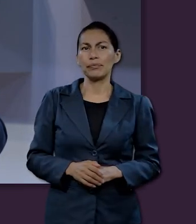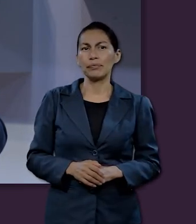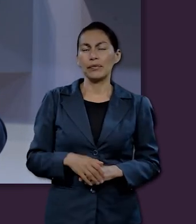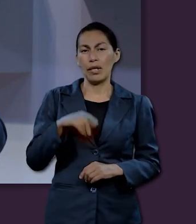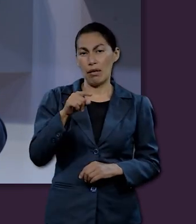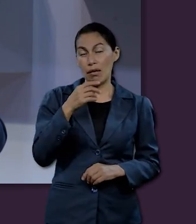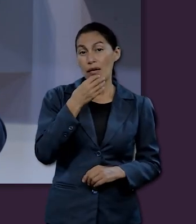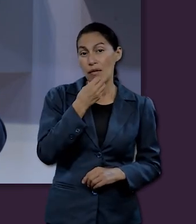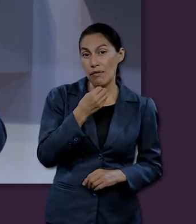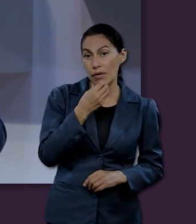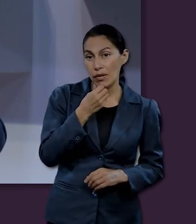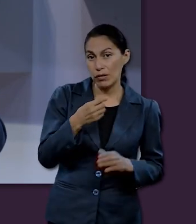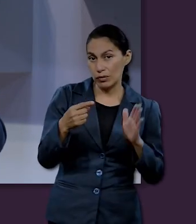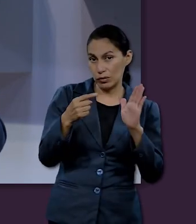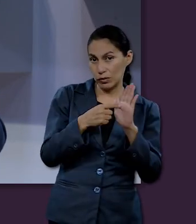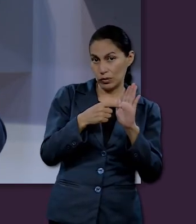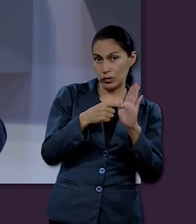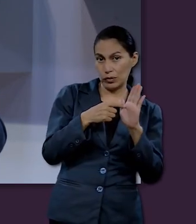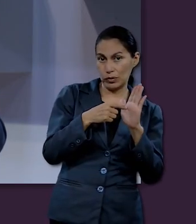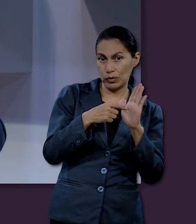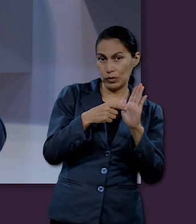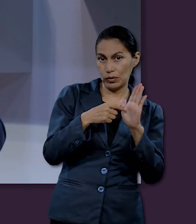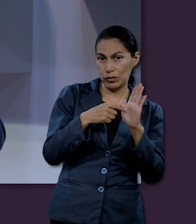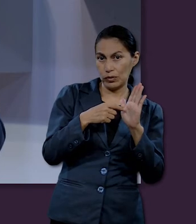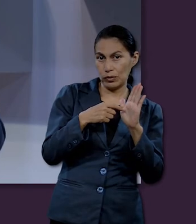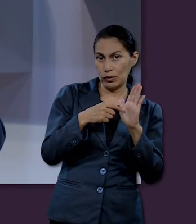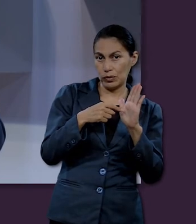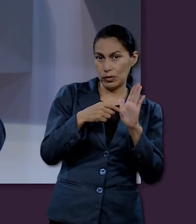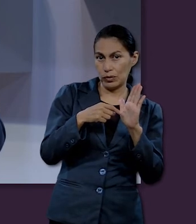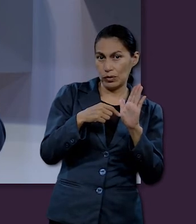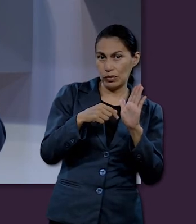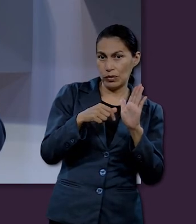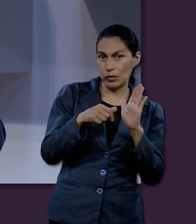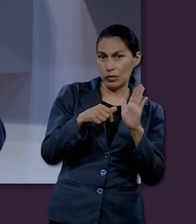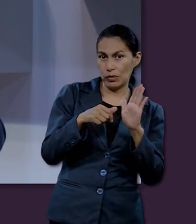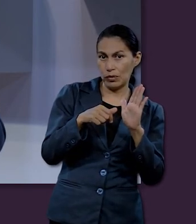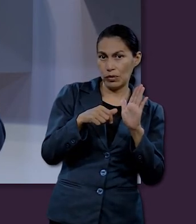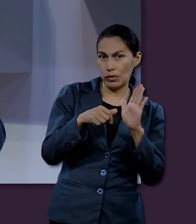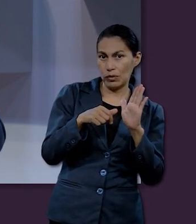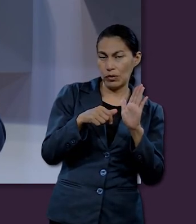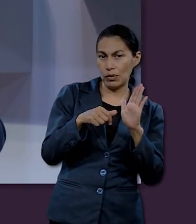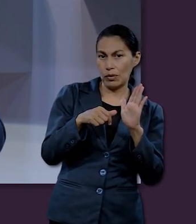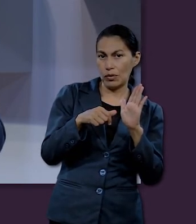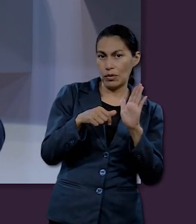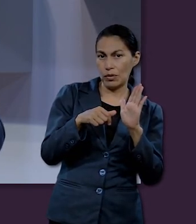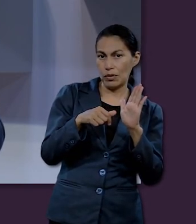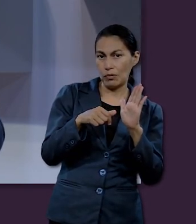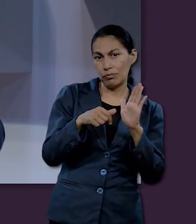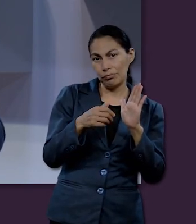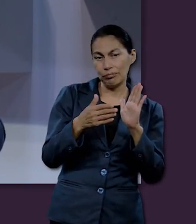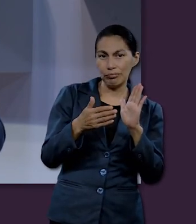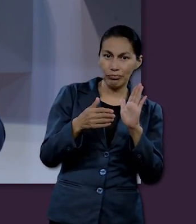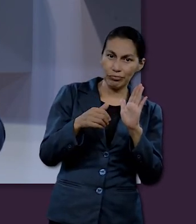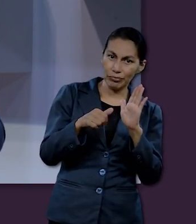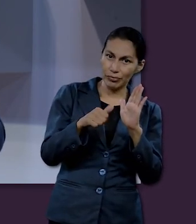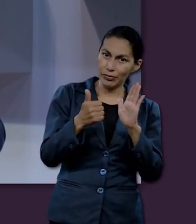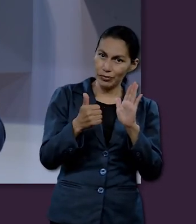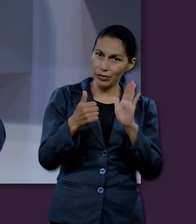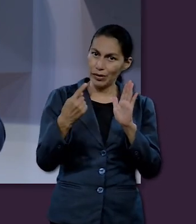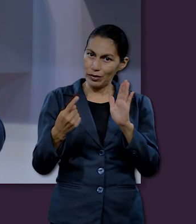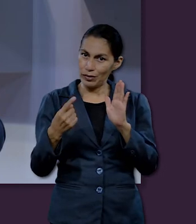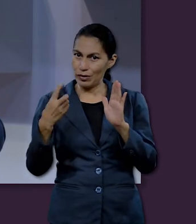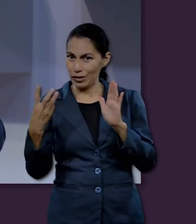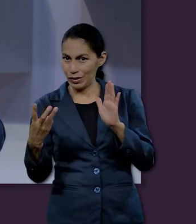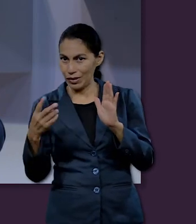12, del 1 al 13, hay tres opciones en las